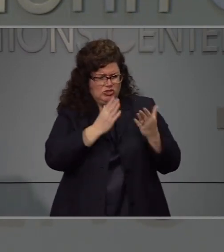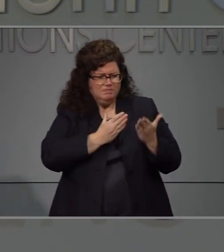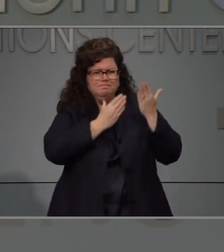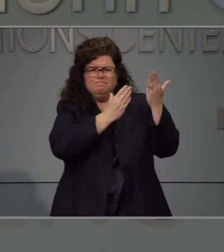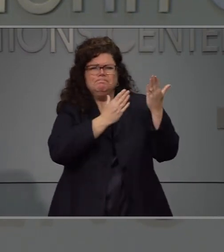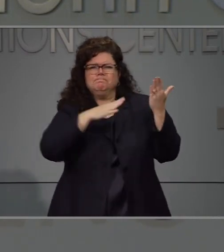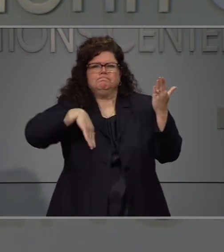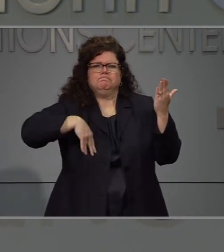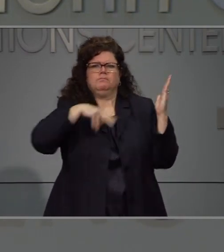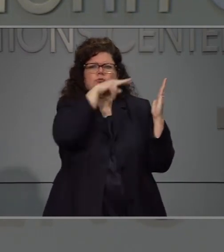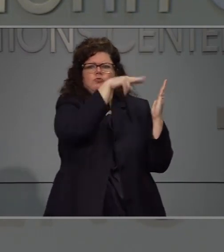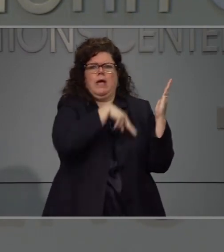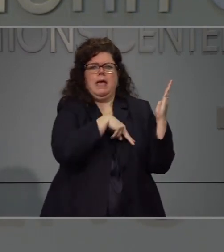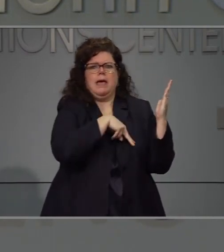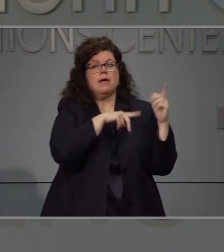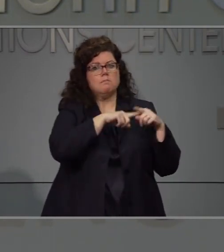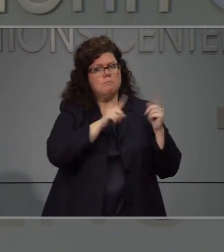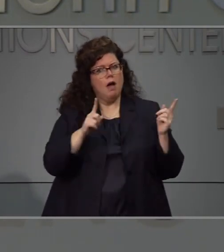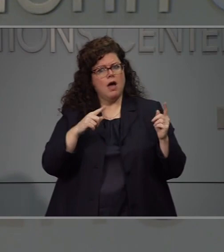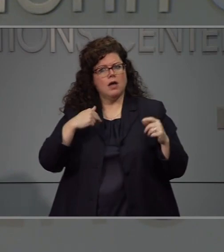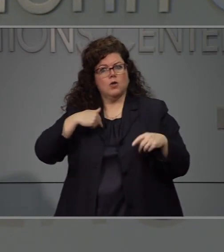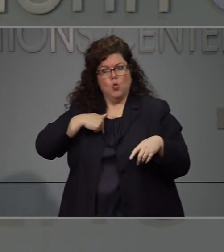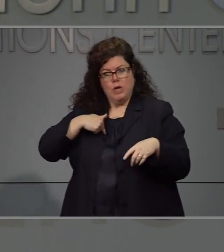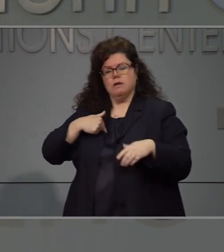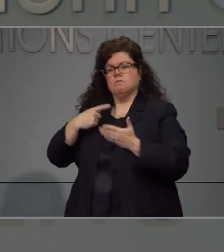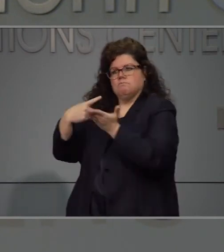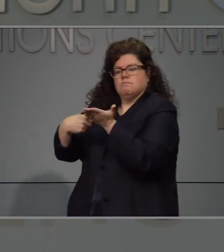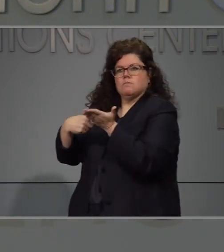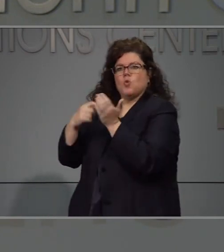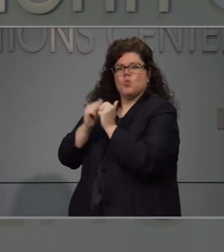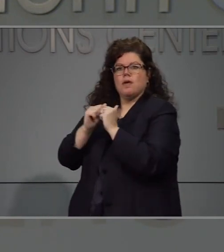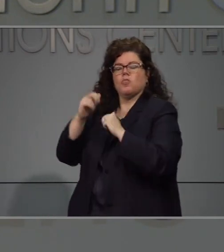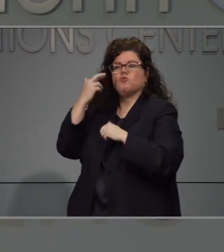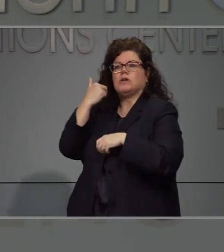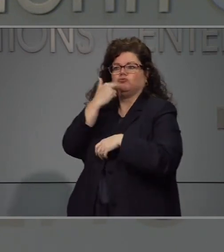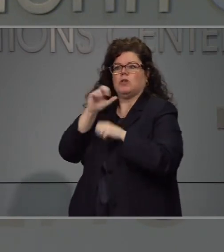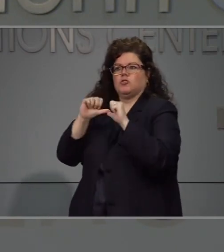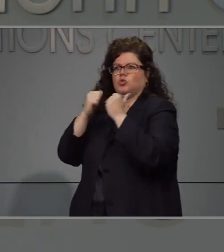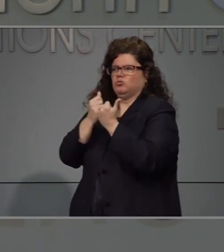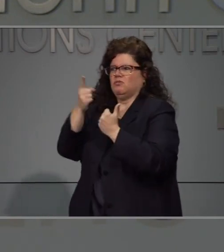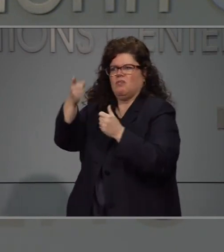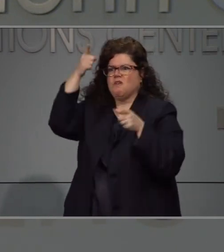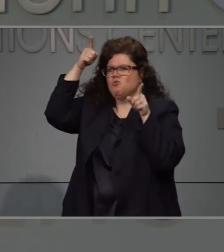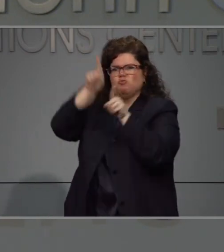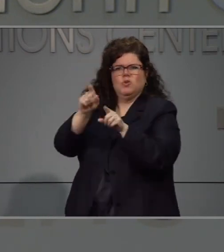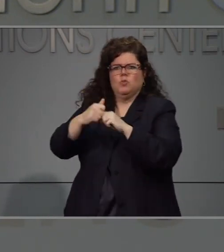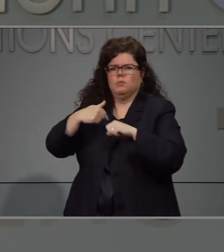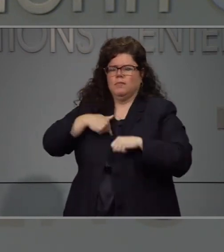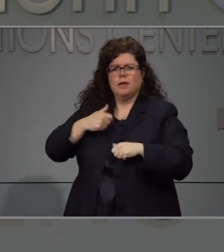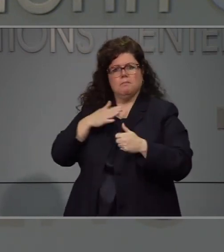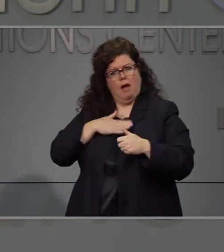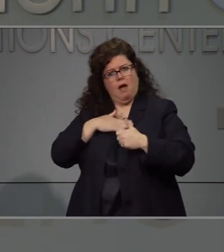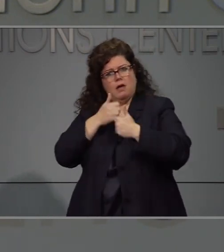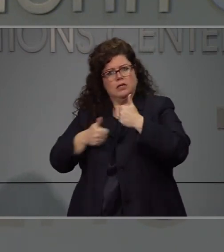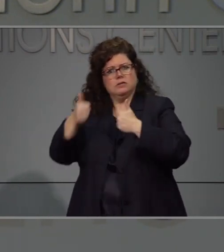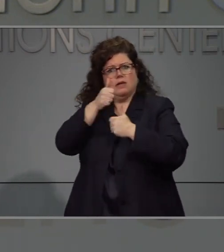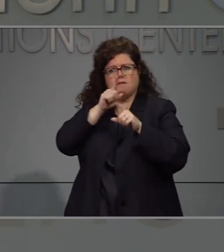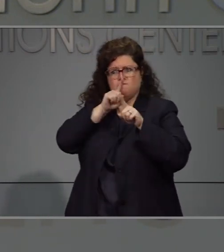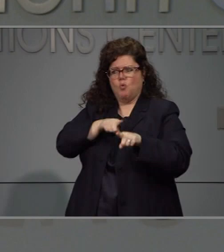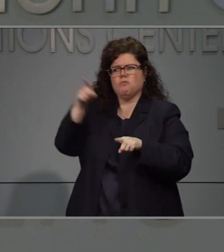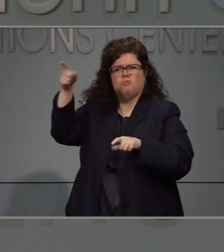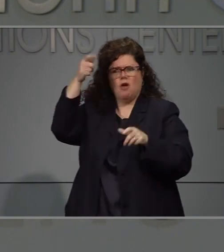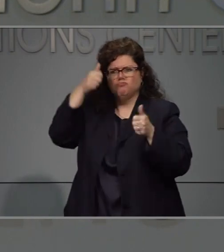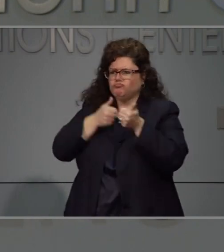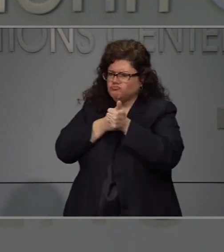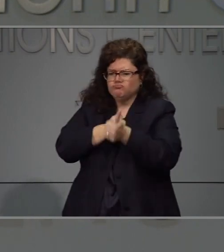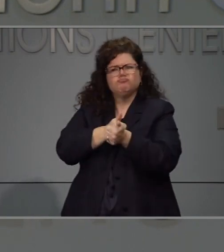legislación, sin embargo, esto es algo que la asociación de restaurantes se siente cómoda con lo que. Hemos establecido en